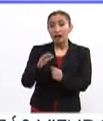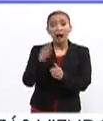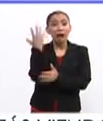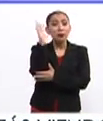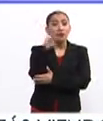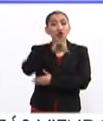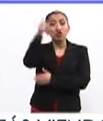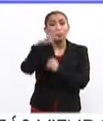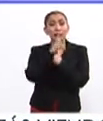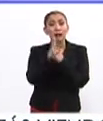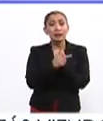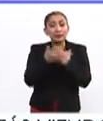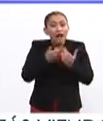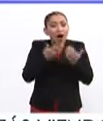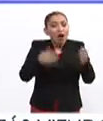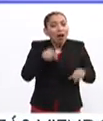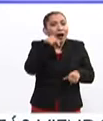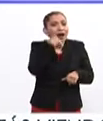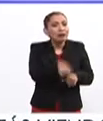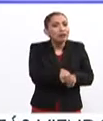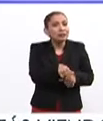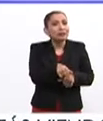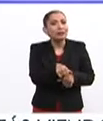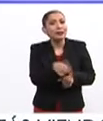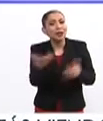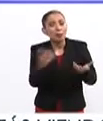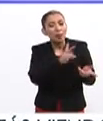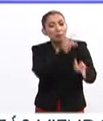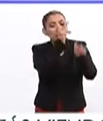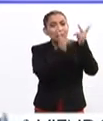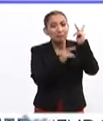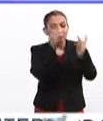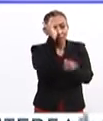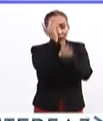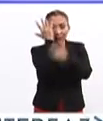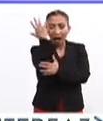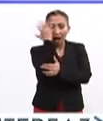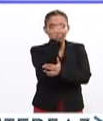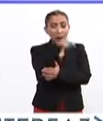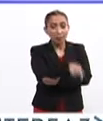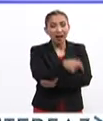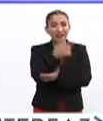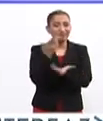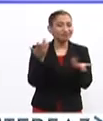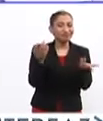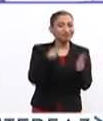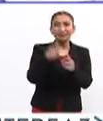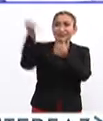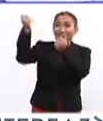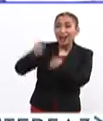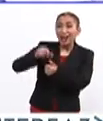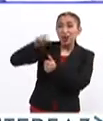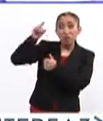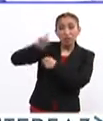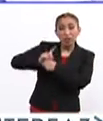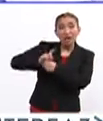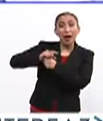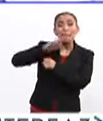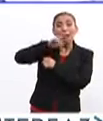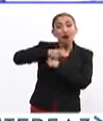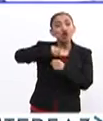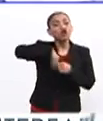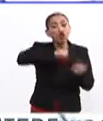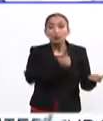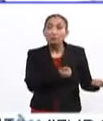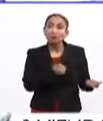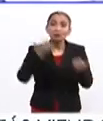y estamos generando las plantaciones para que lejos de importar algún día exportemos